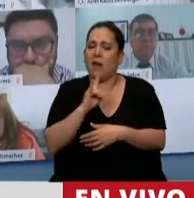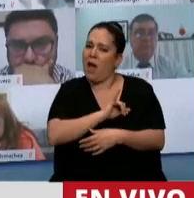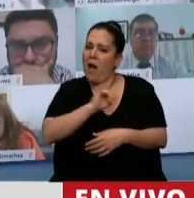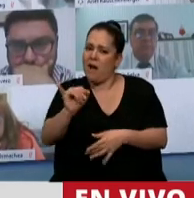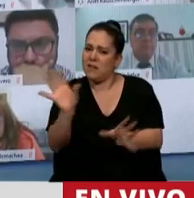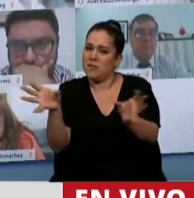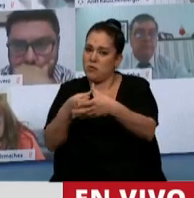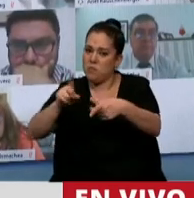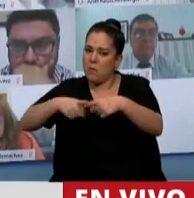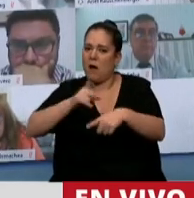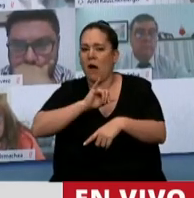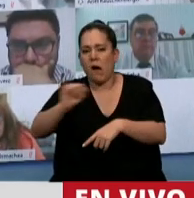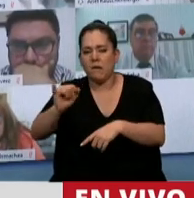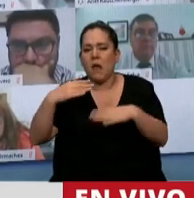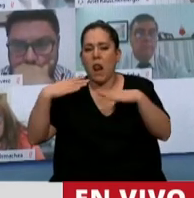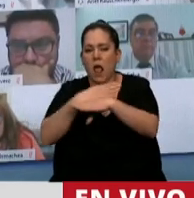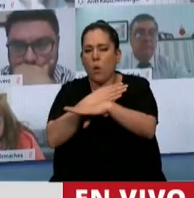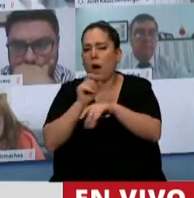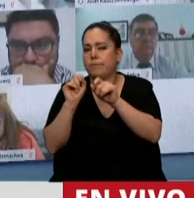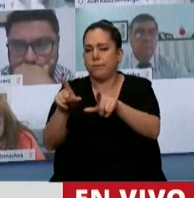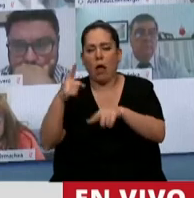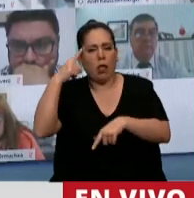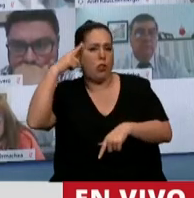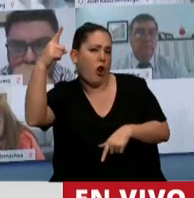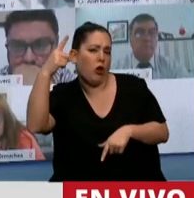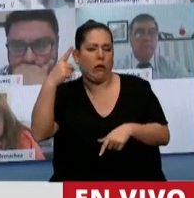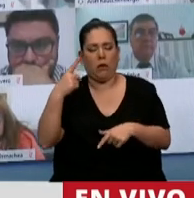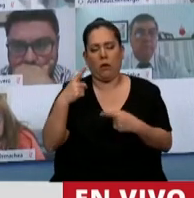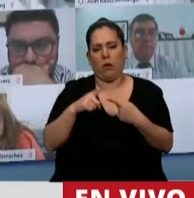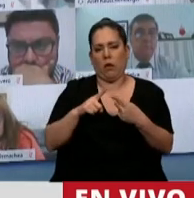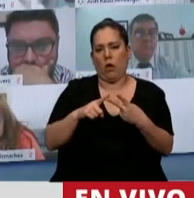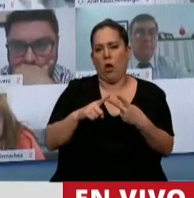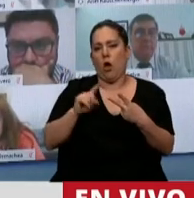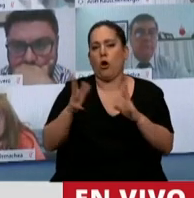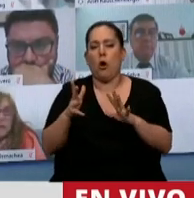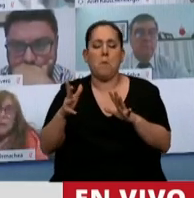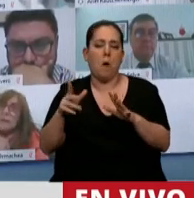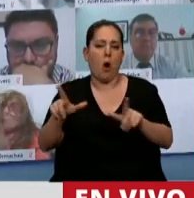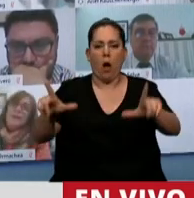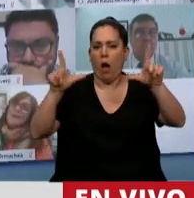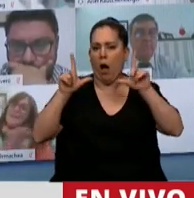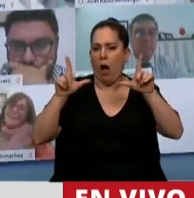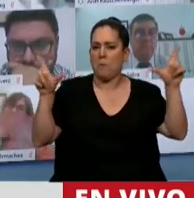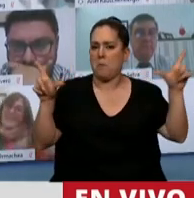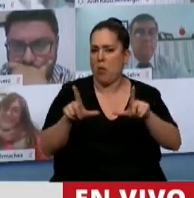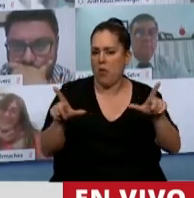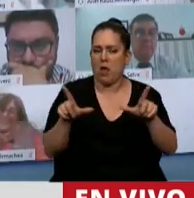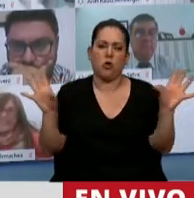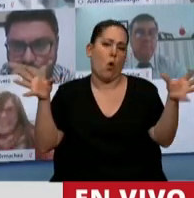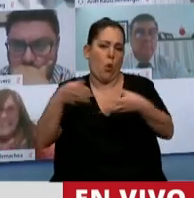lenguaje plagado de neologismos como concentración mediática, grupos